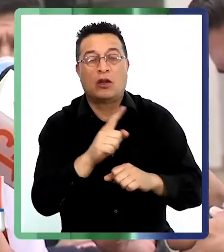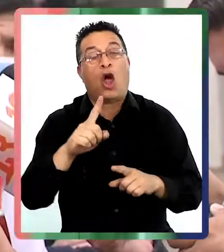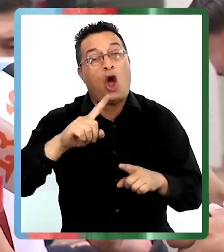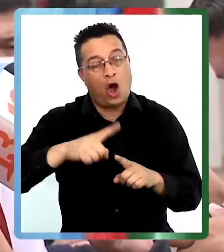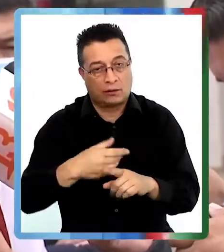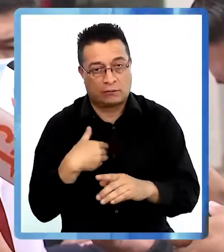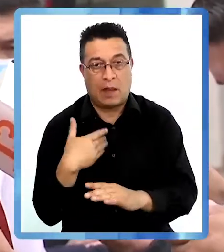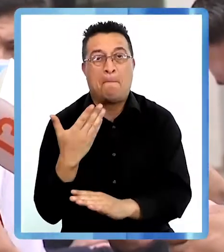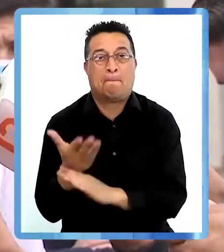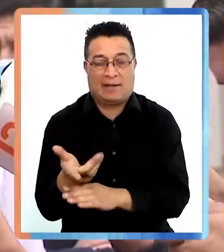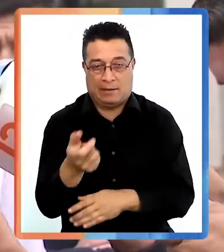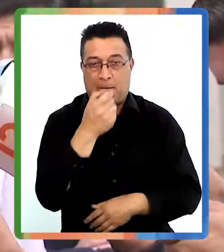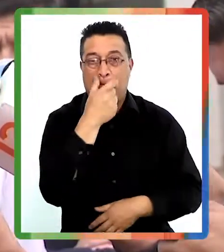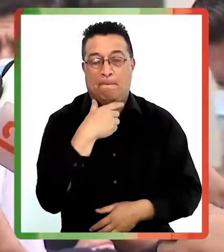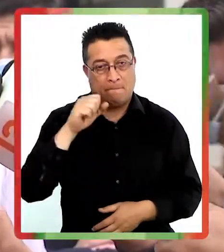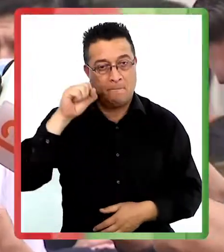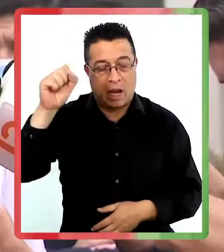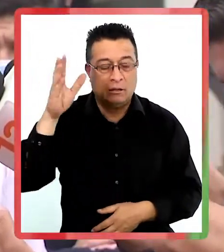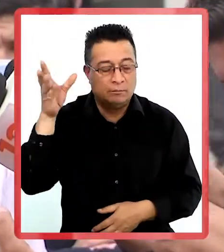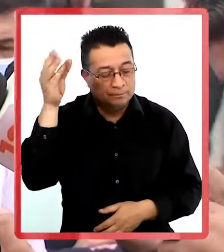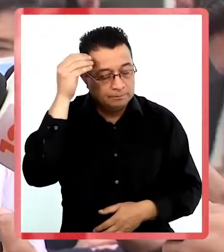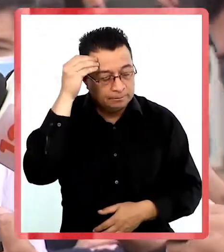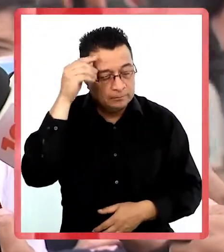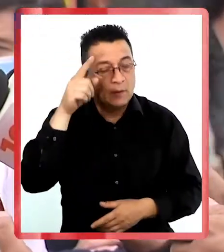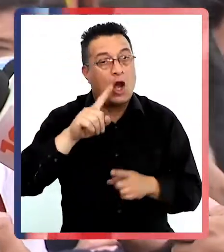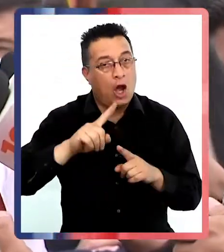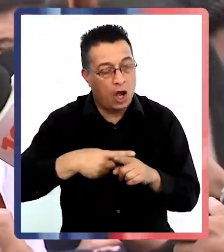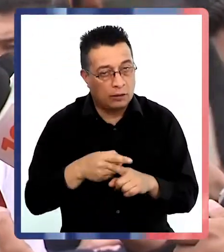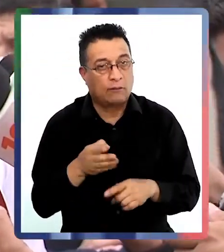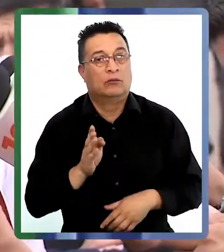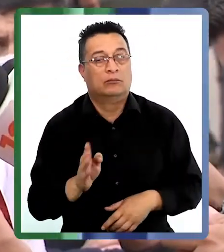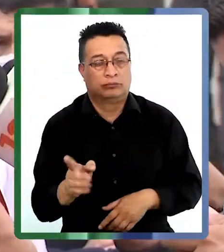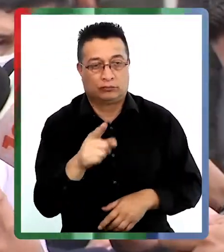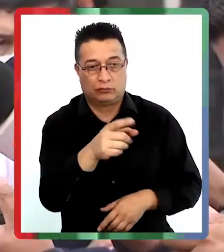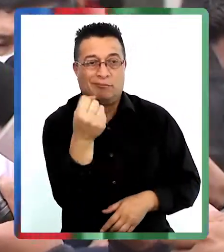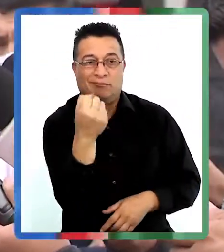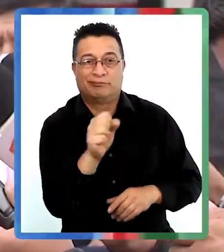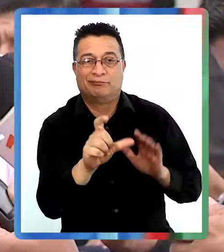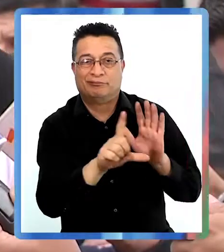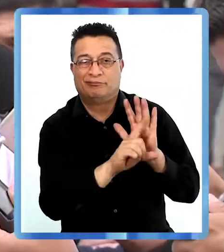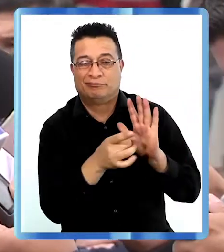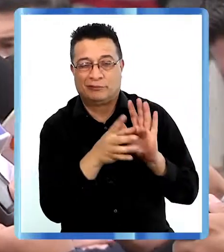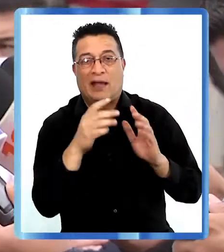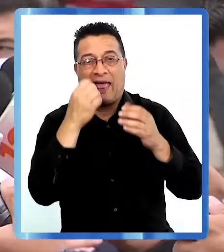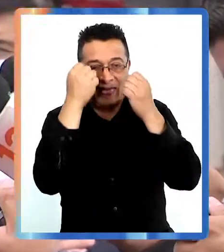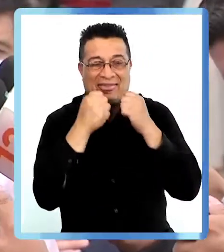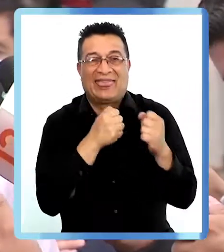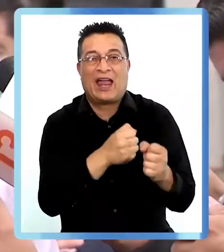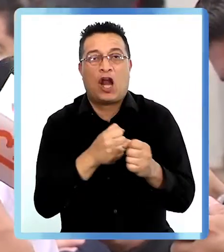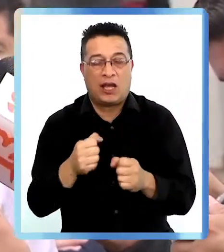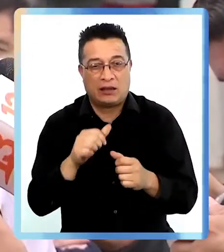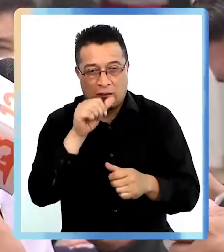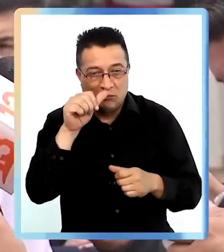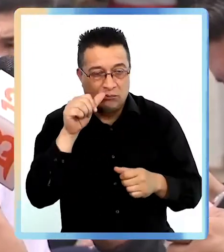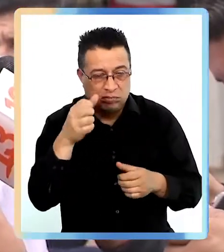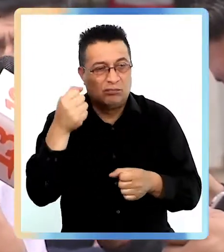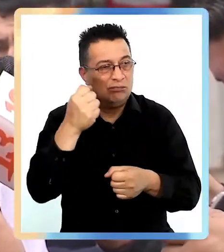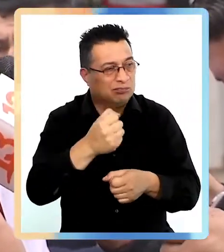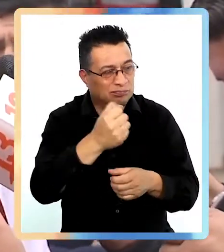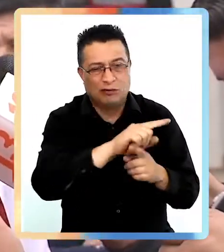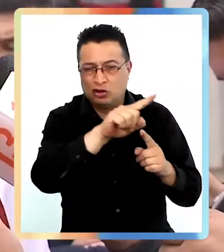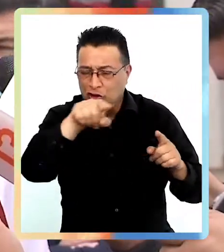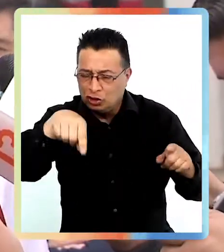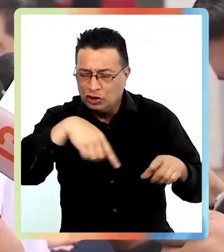nuevamente le pedimos al presidente electo que reconsidere la medida con delincuentes, con terroristas, con narcotraficantes, con crímenes